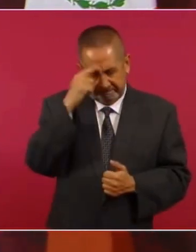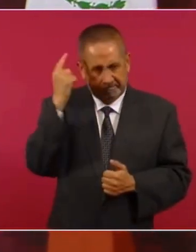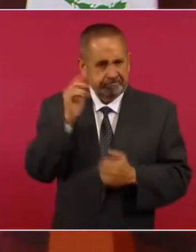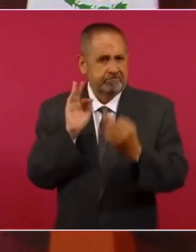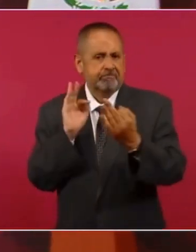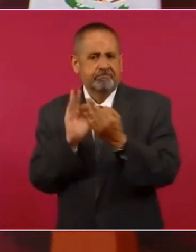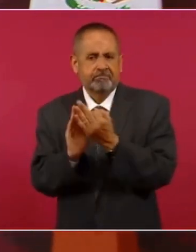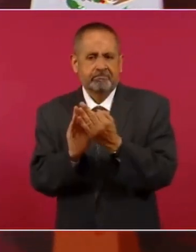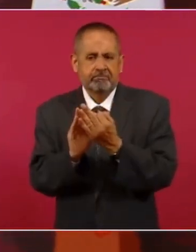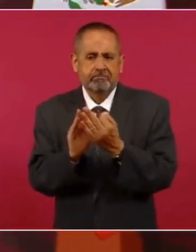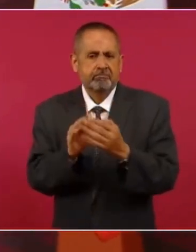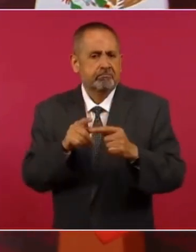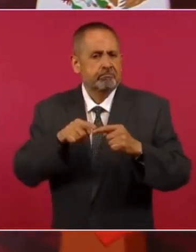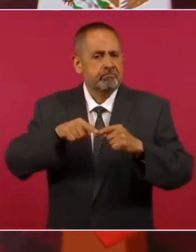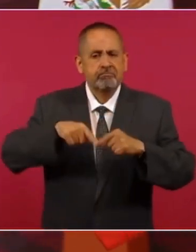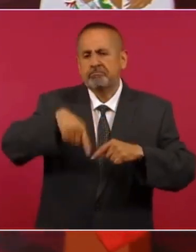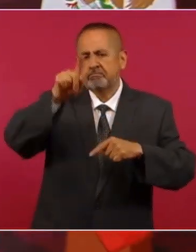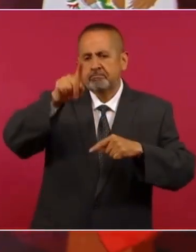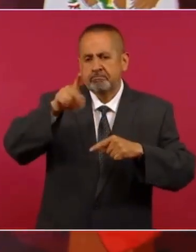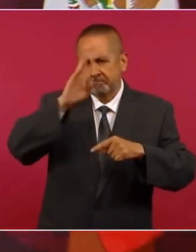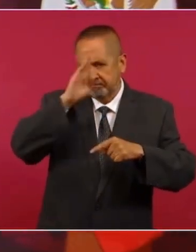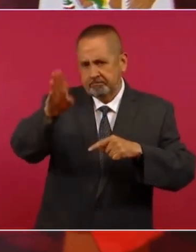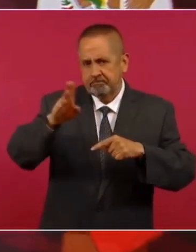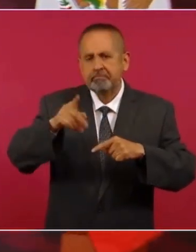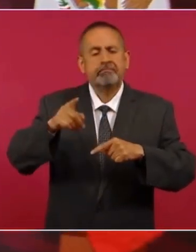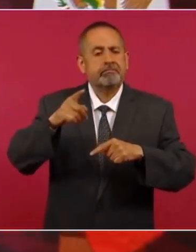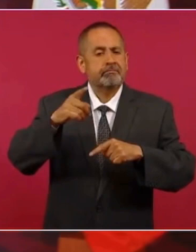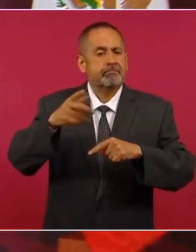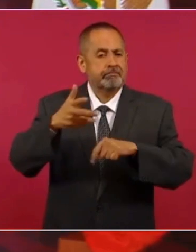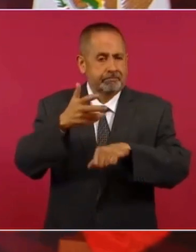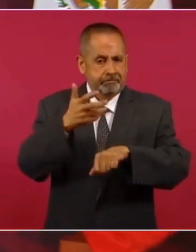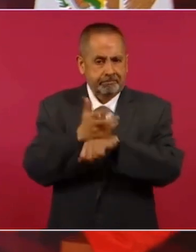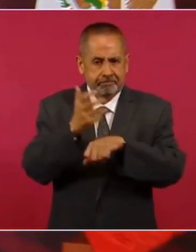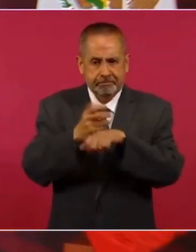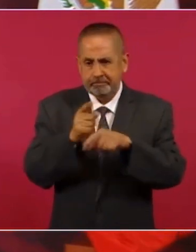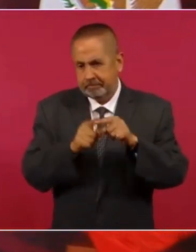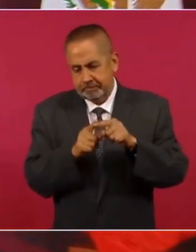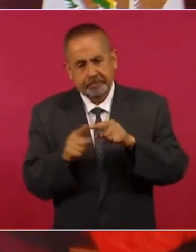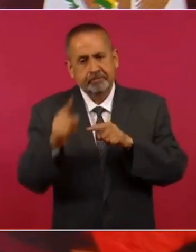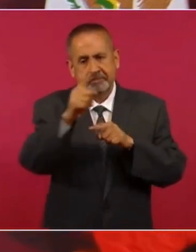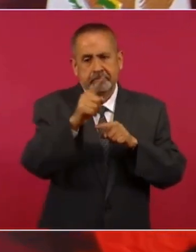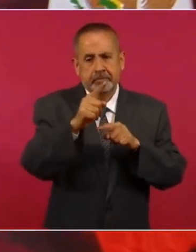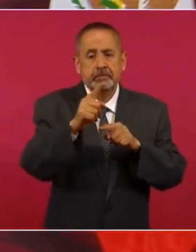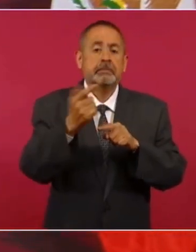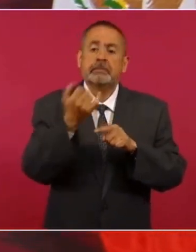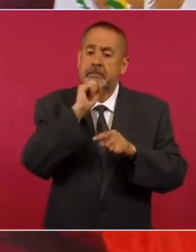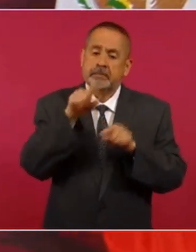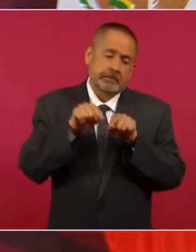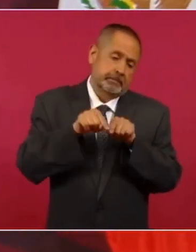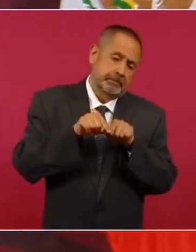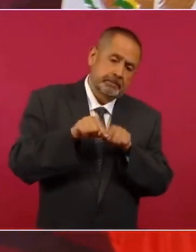más directa a Estados Unidos, a la costa este, de países de Asia